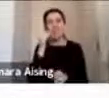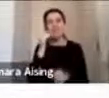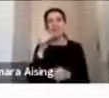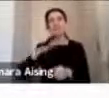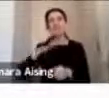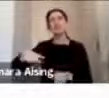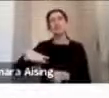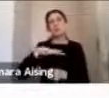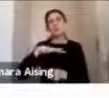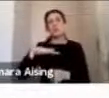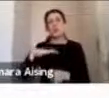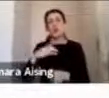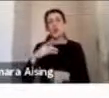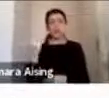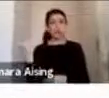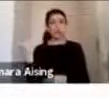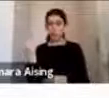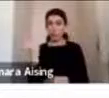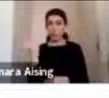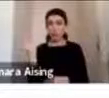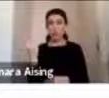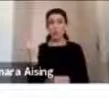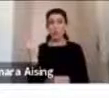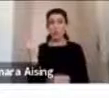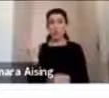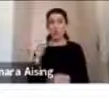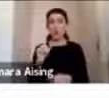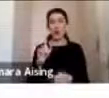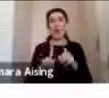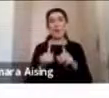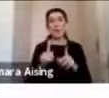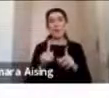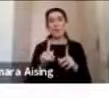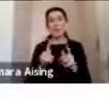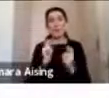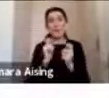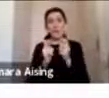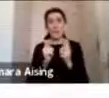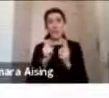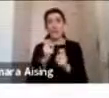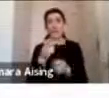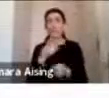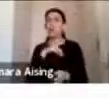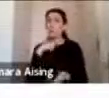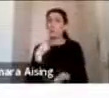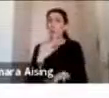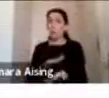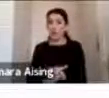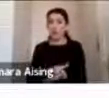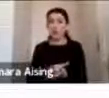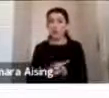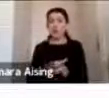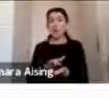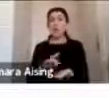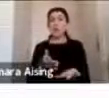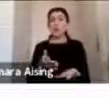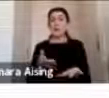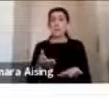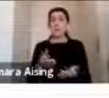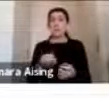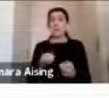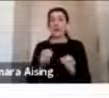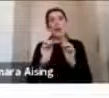de emergencia que muchas veces están en riesgo vital. Y por lo tanto también un poco el llamado a